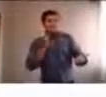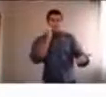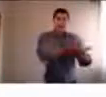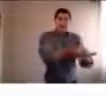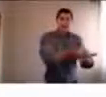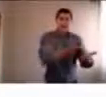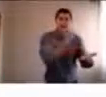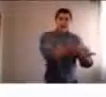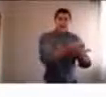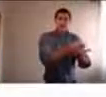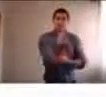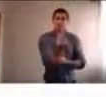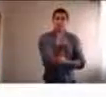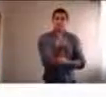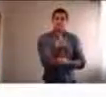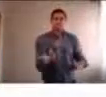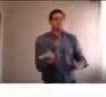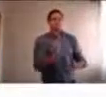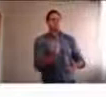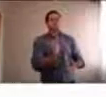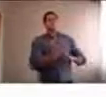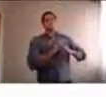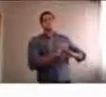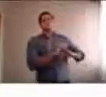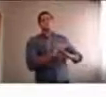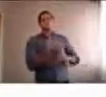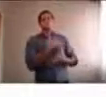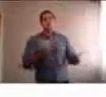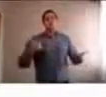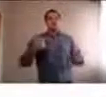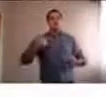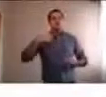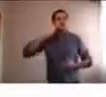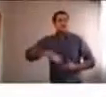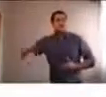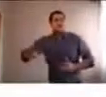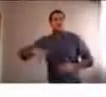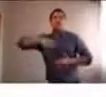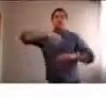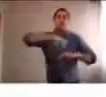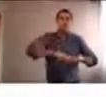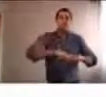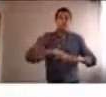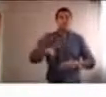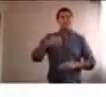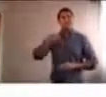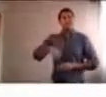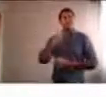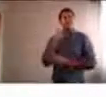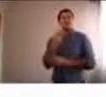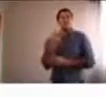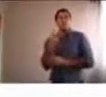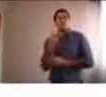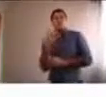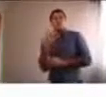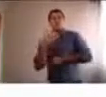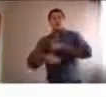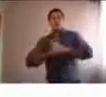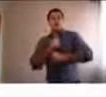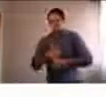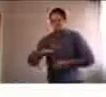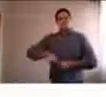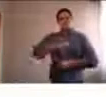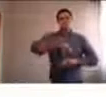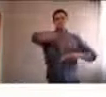sentido, porque no podían sentar a sus chiquitos de 3, 4 y 5 años en frente de la computadora y que pasara algo. Y esos papás